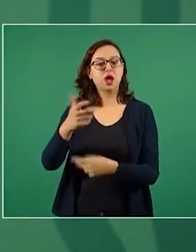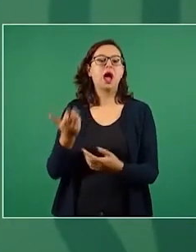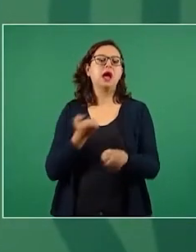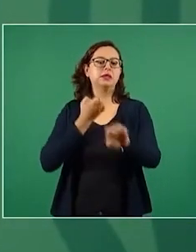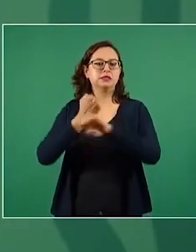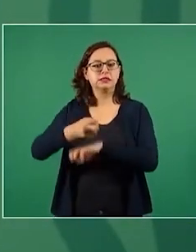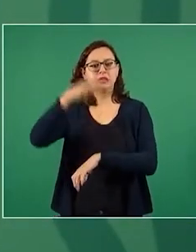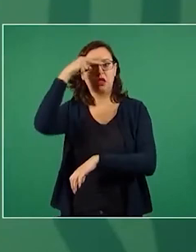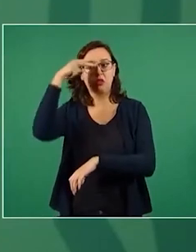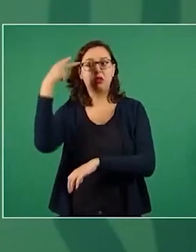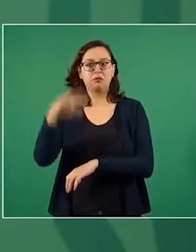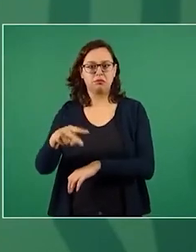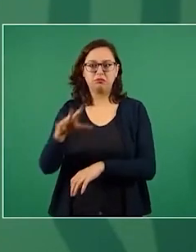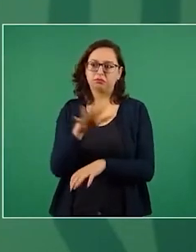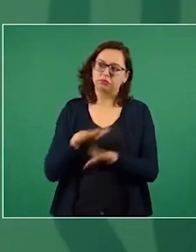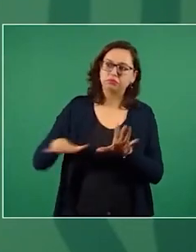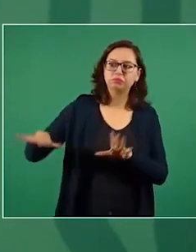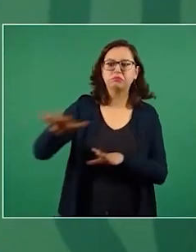Todo esto porque